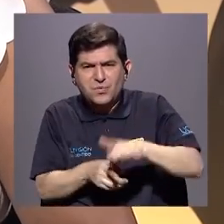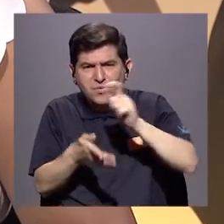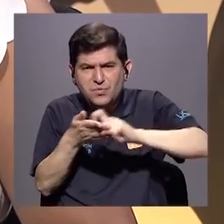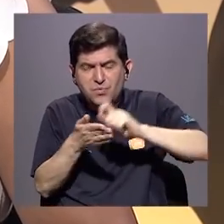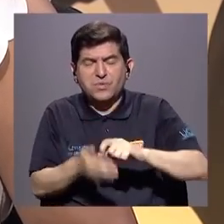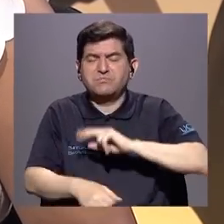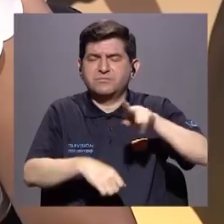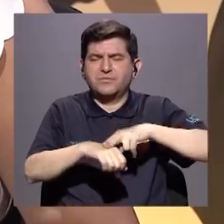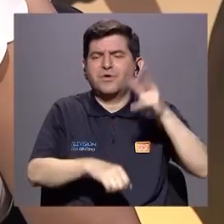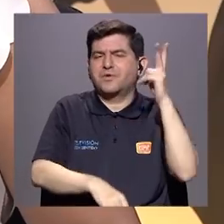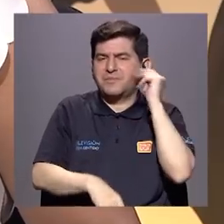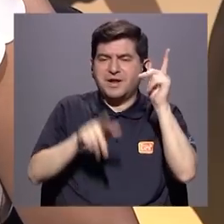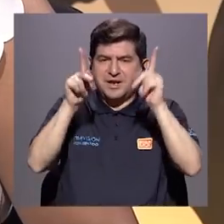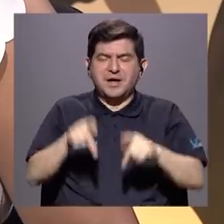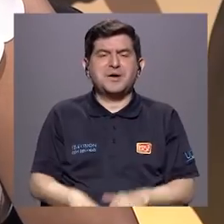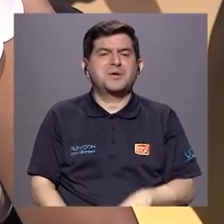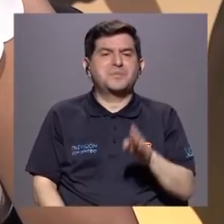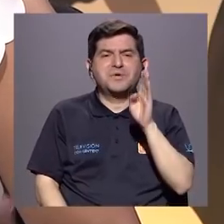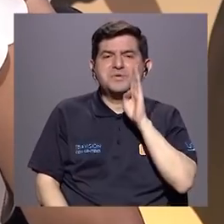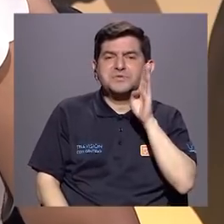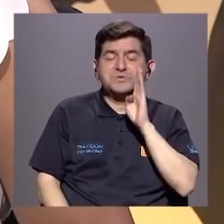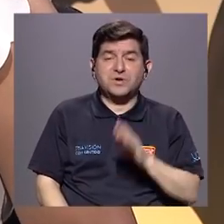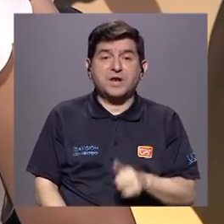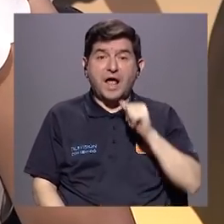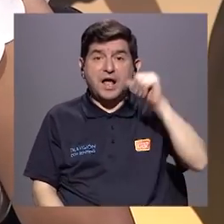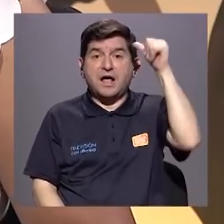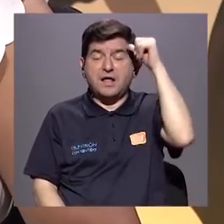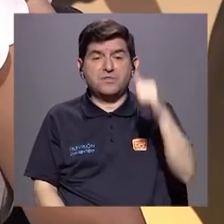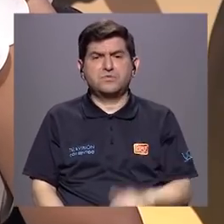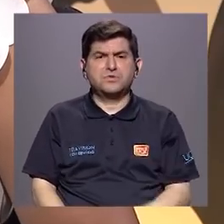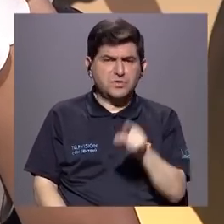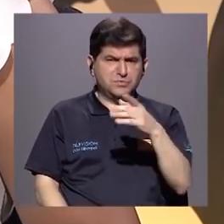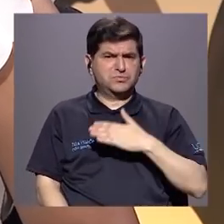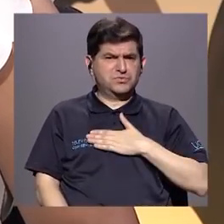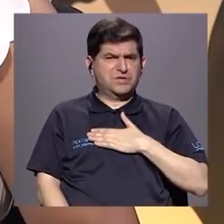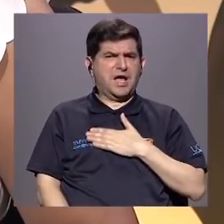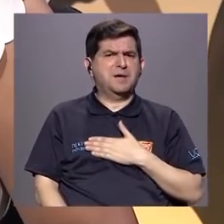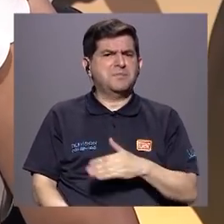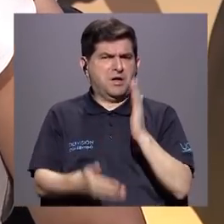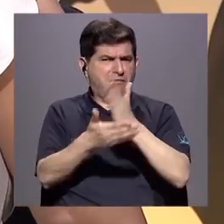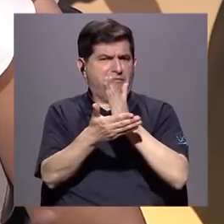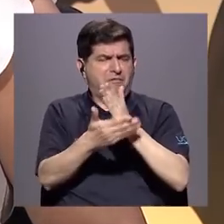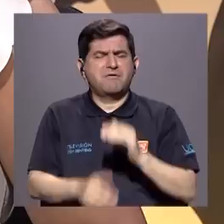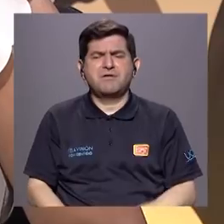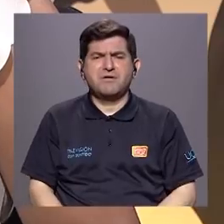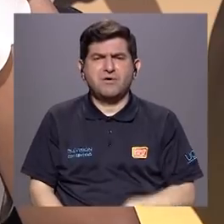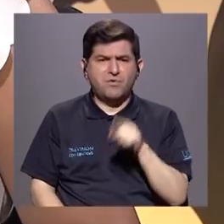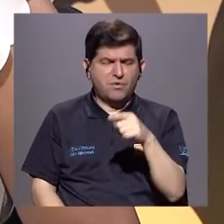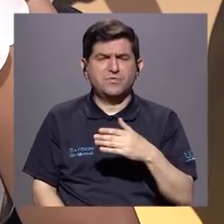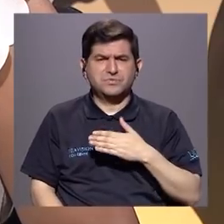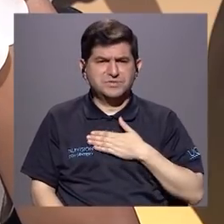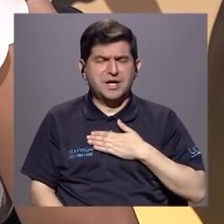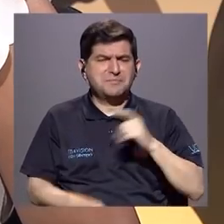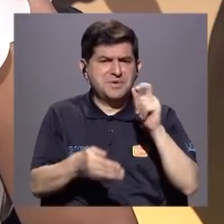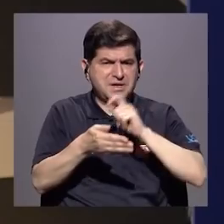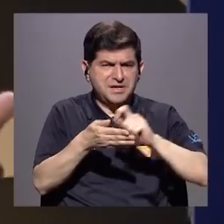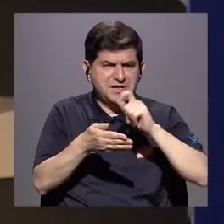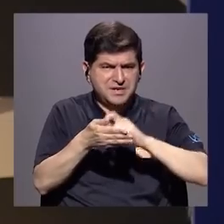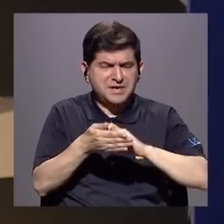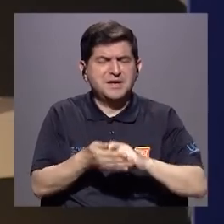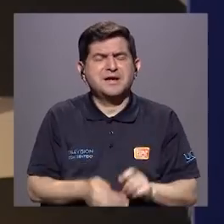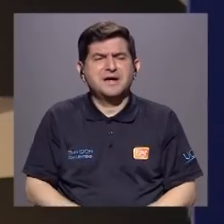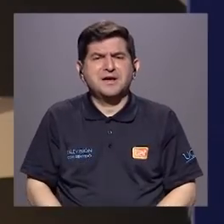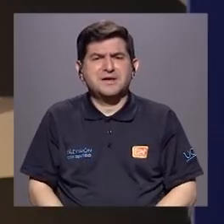escuchamos a personas en un bar y son adultos decir me estás bullying, en la casa me estás haciendo bullying. ha dado un uso